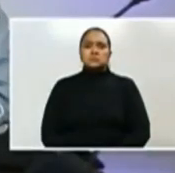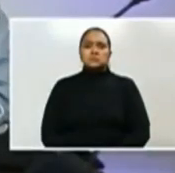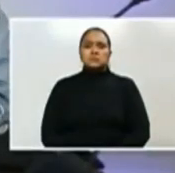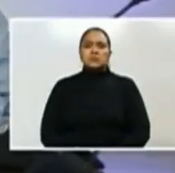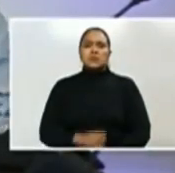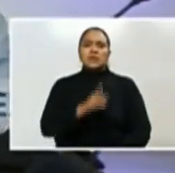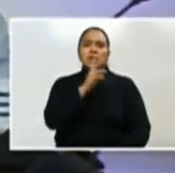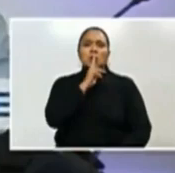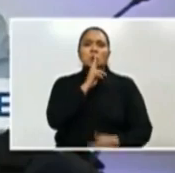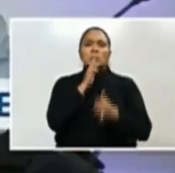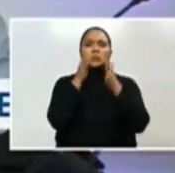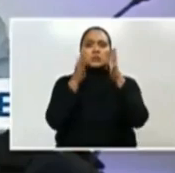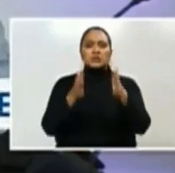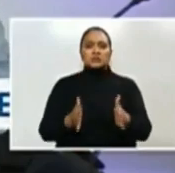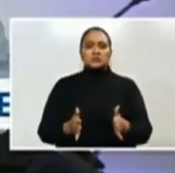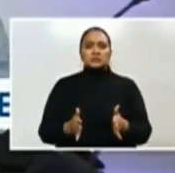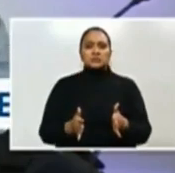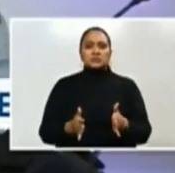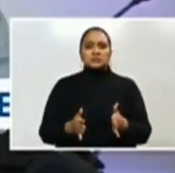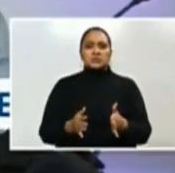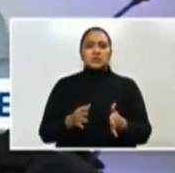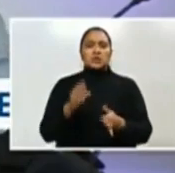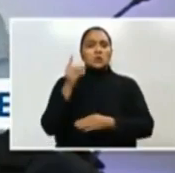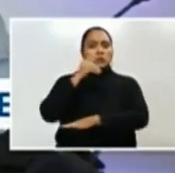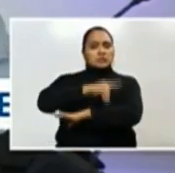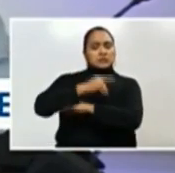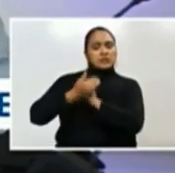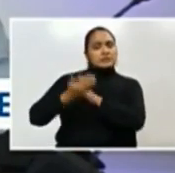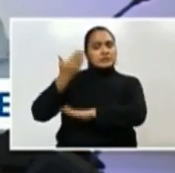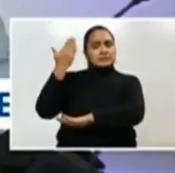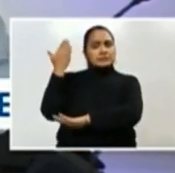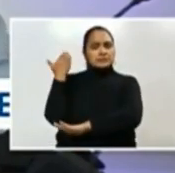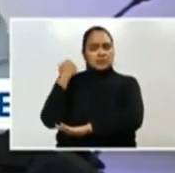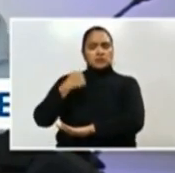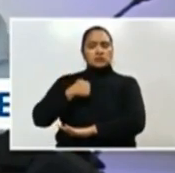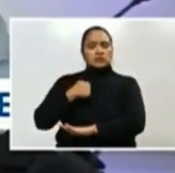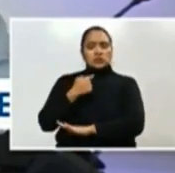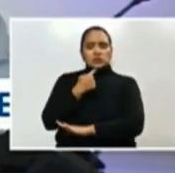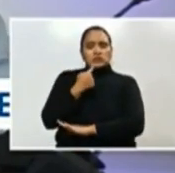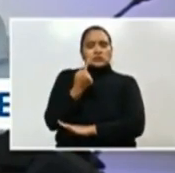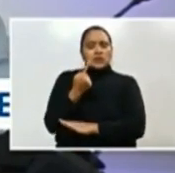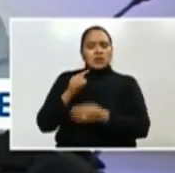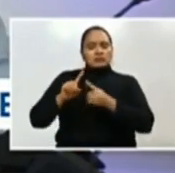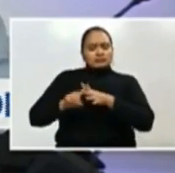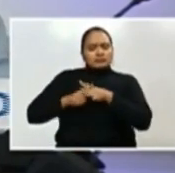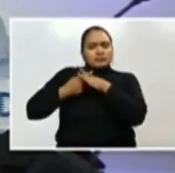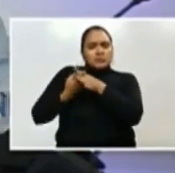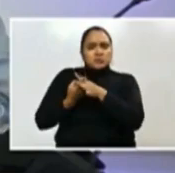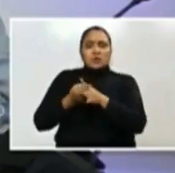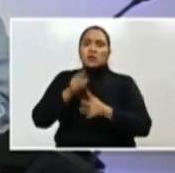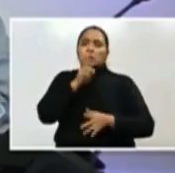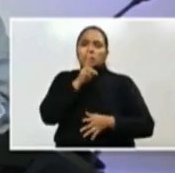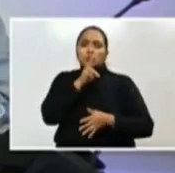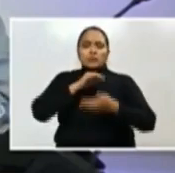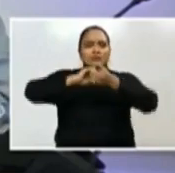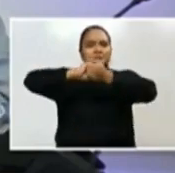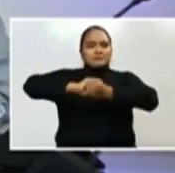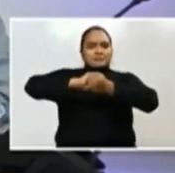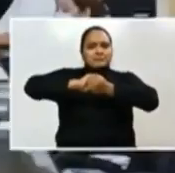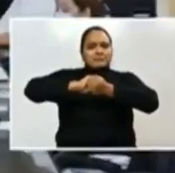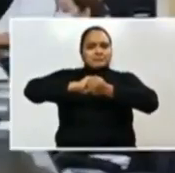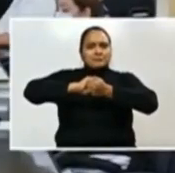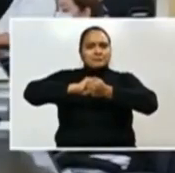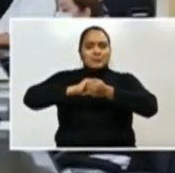Pueblo hondureño, hace unos días ordené el inicio de la operación Honduras Solidaria